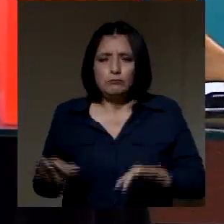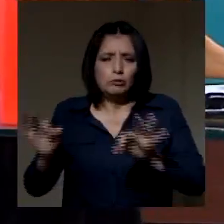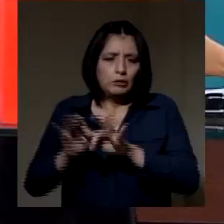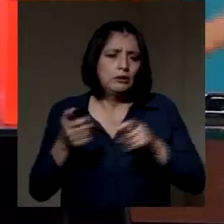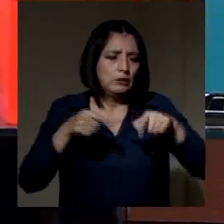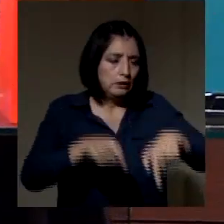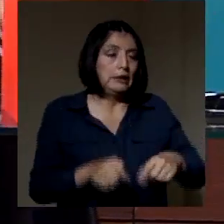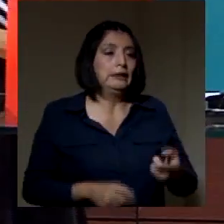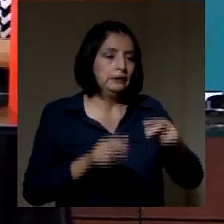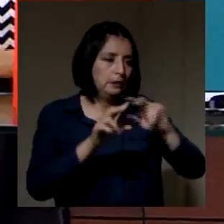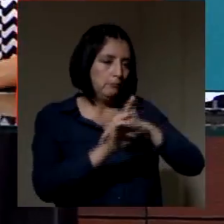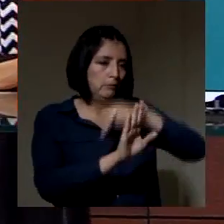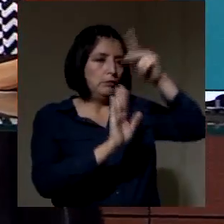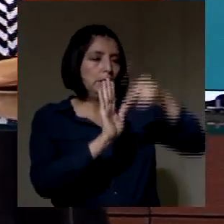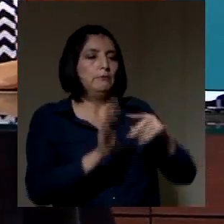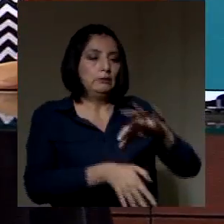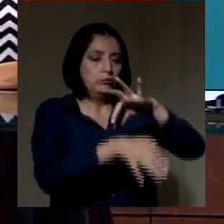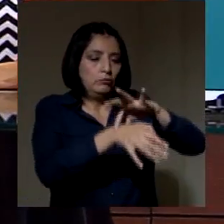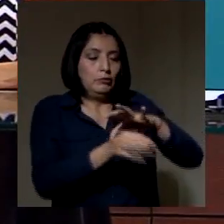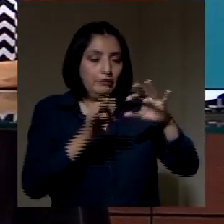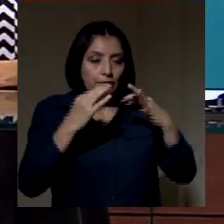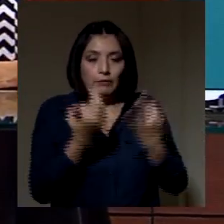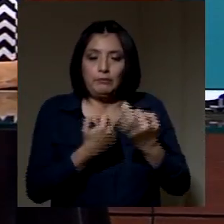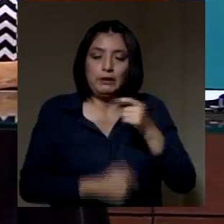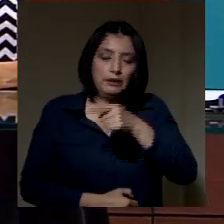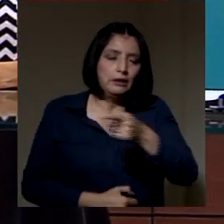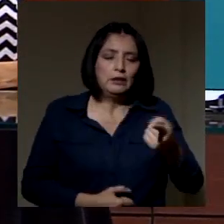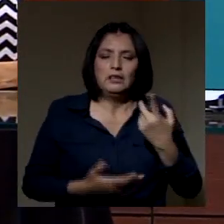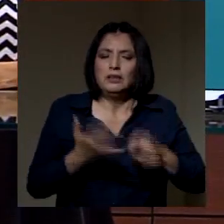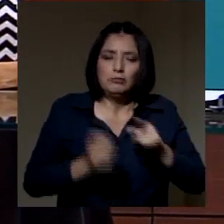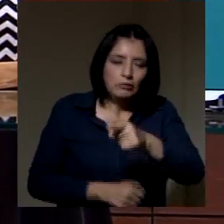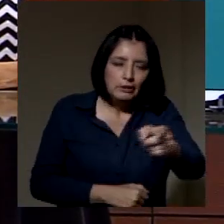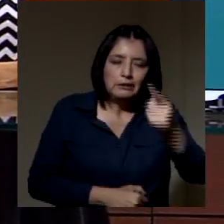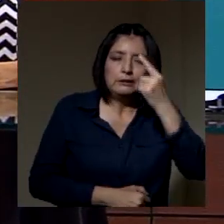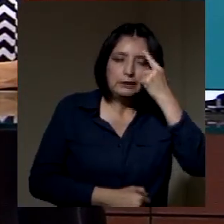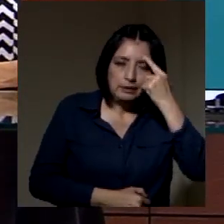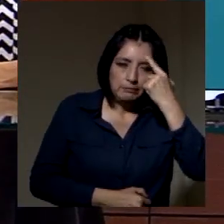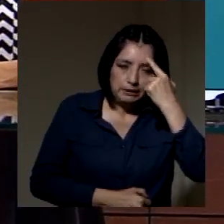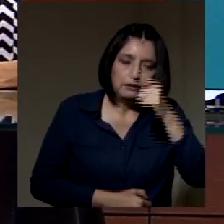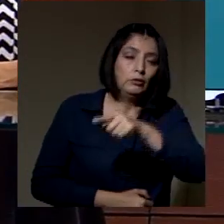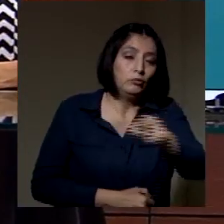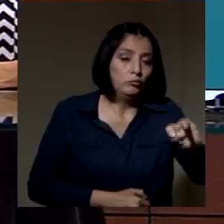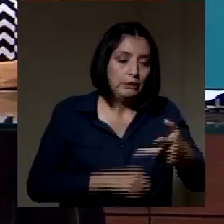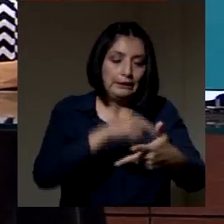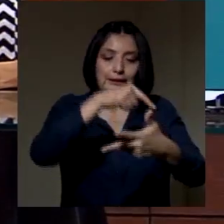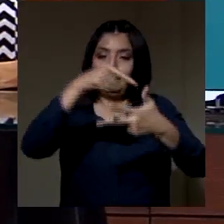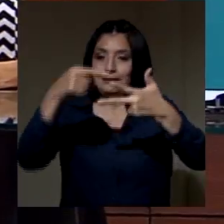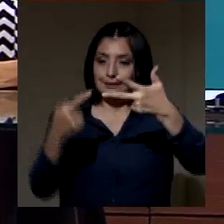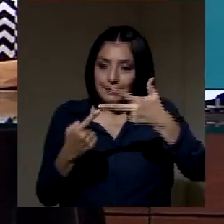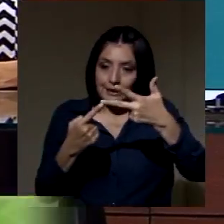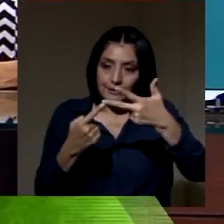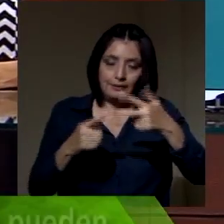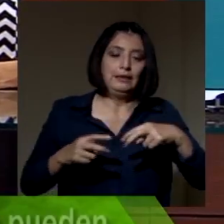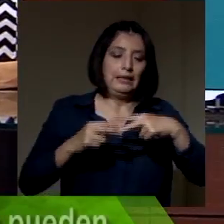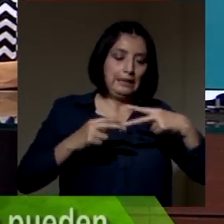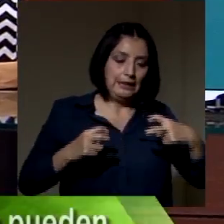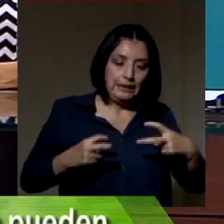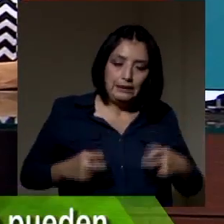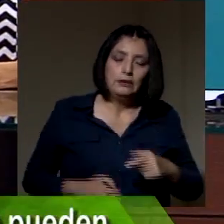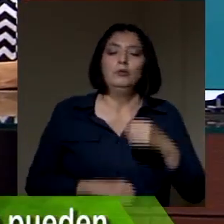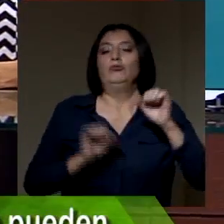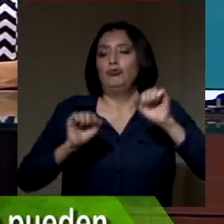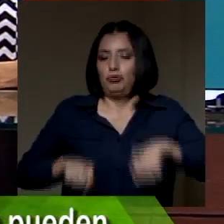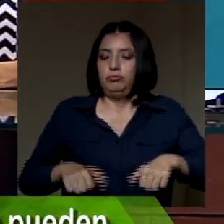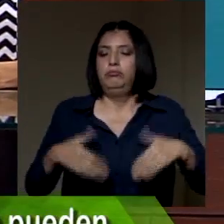programa, doctor en familia, que tenga usted en cuenta, porque si usted hace estos tres exámenes, usted